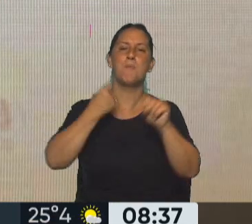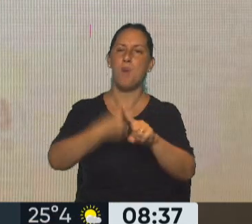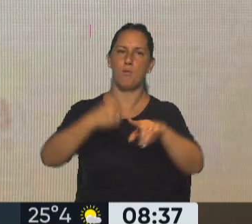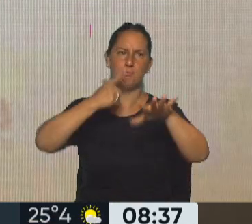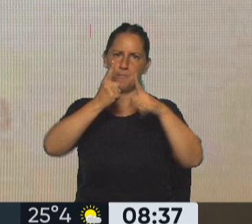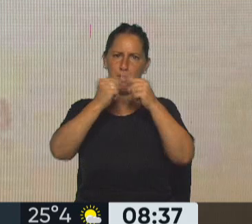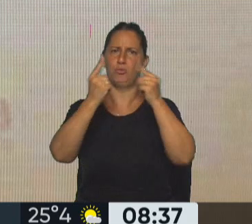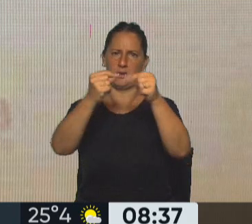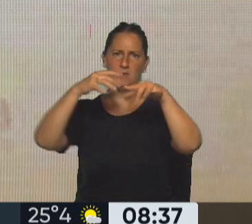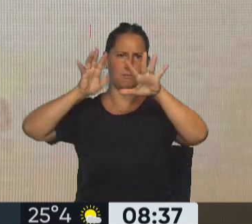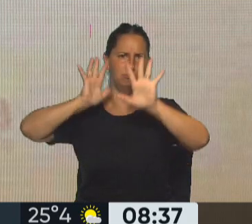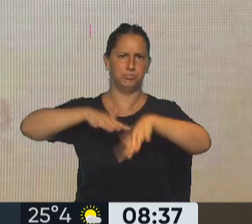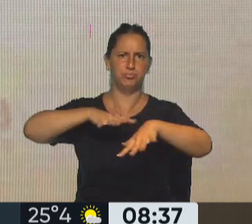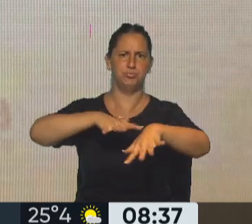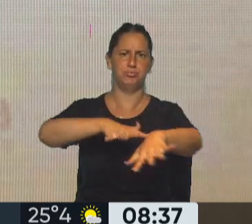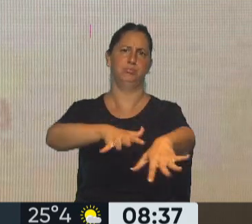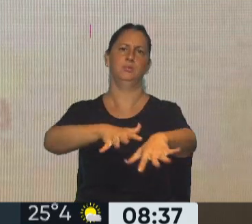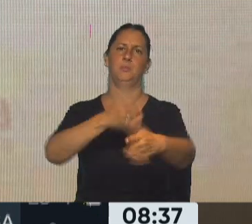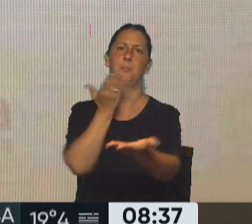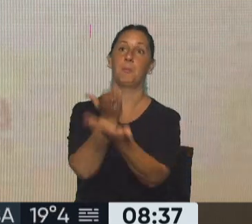movilización popular que pidió un nunca más.